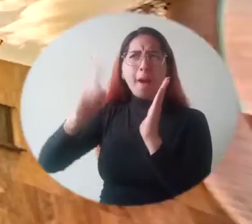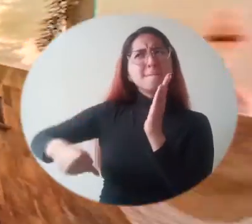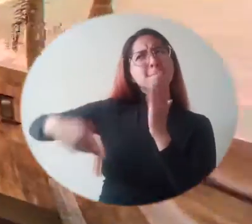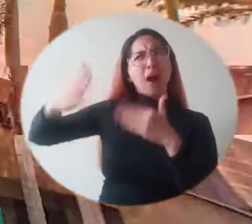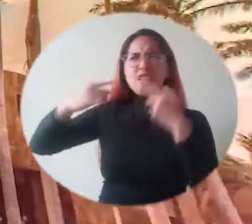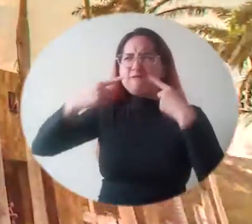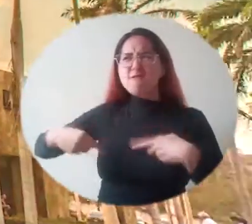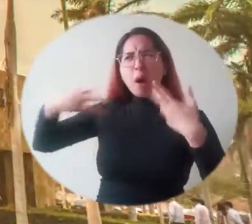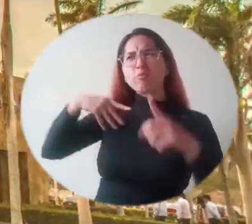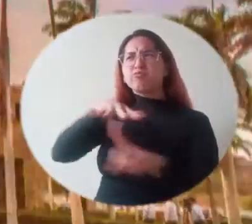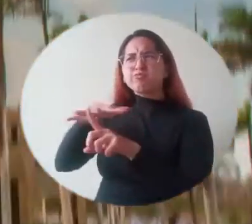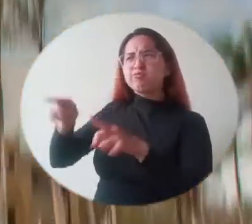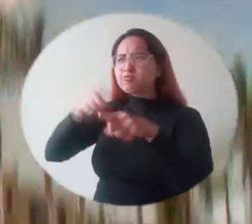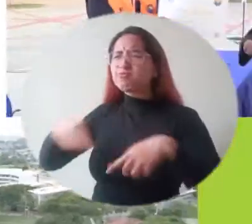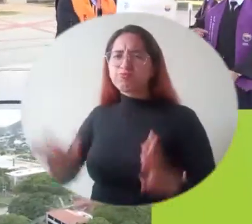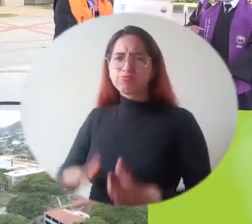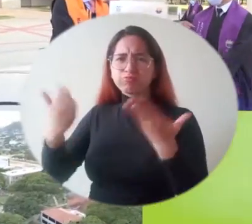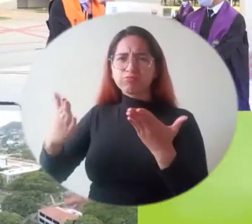Línea.